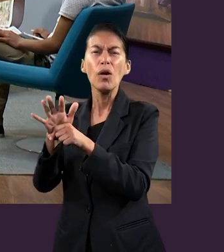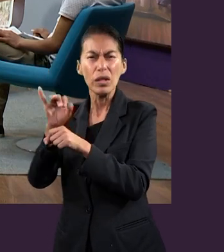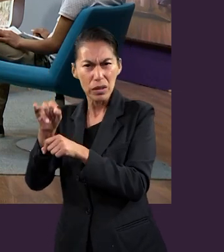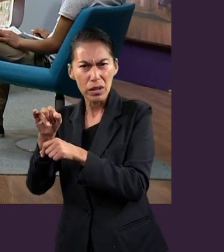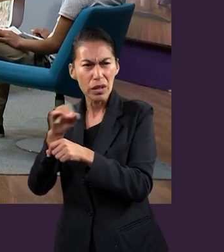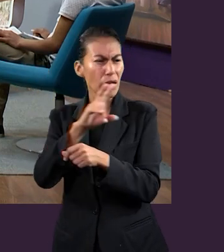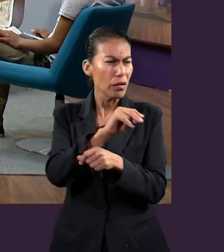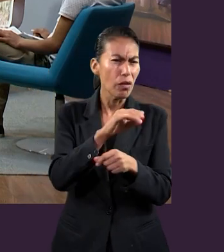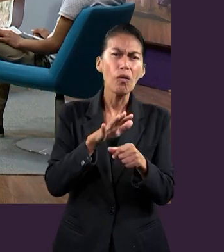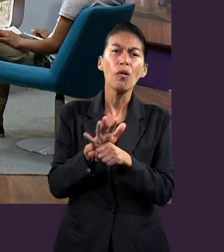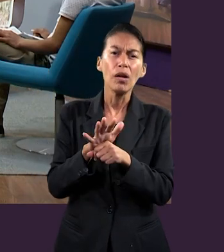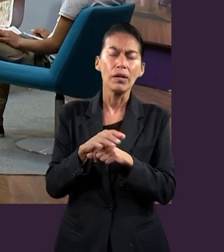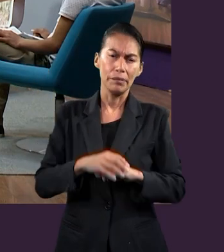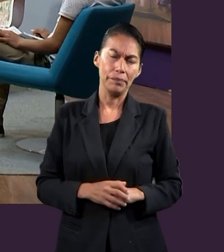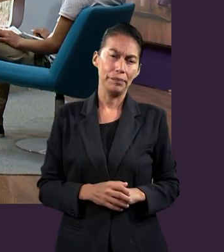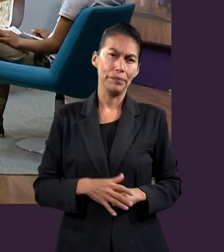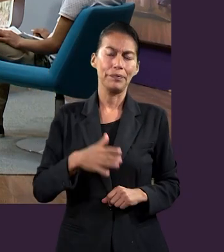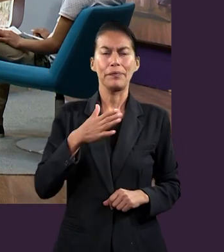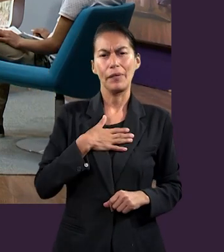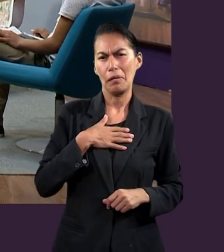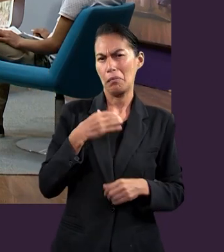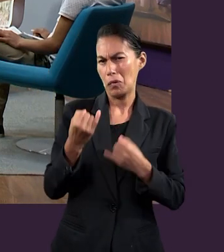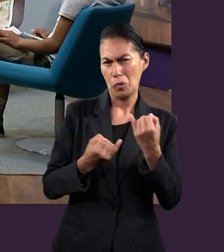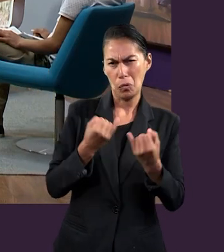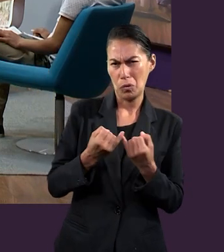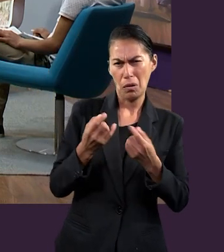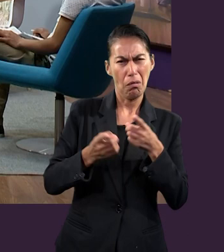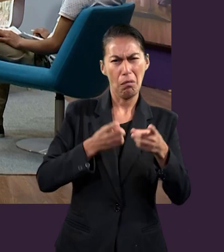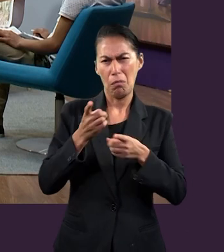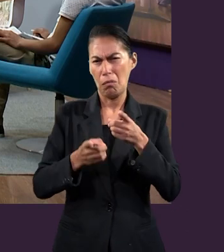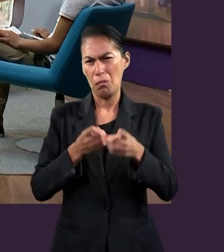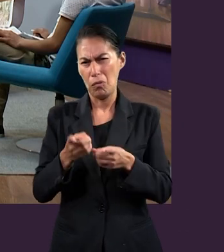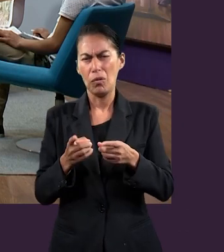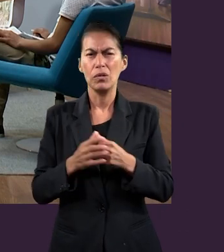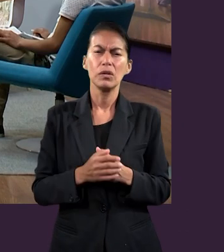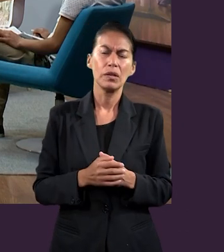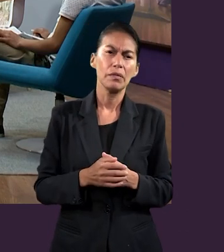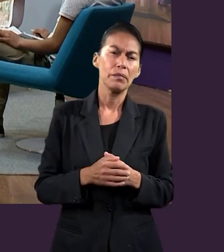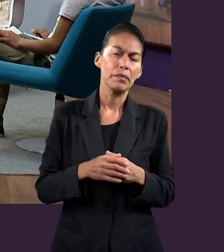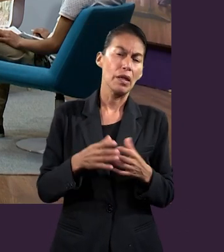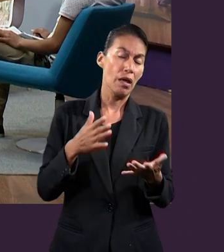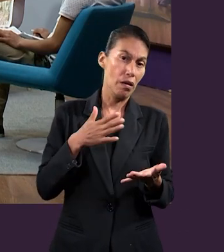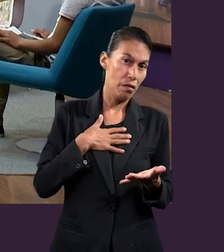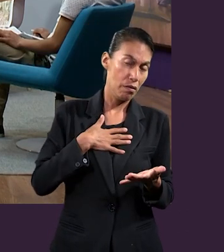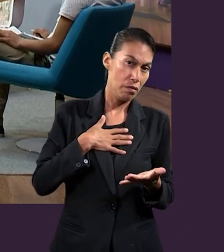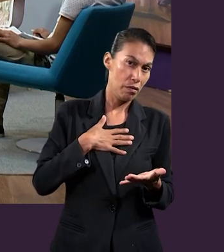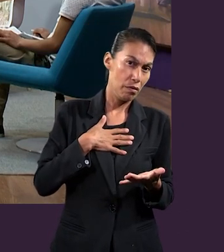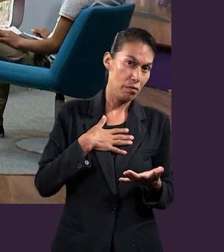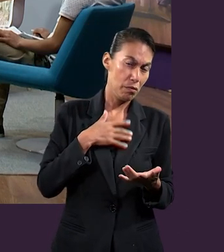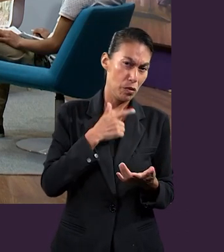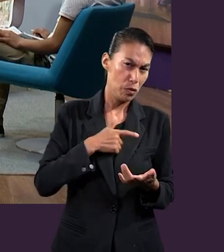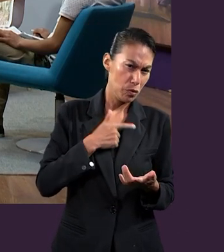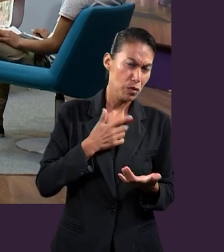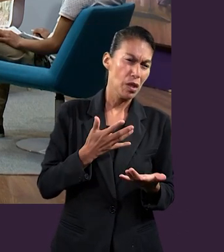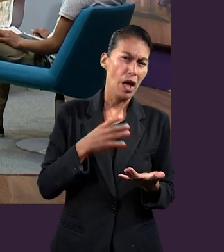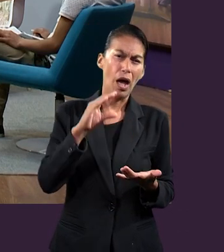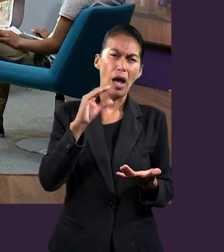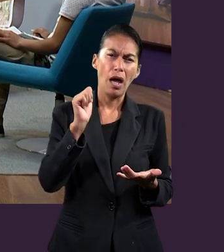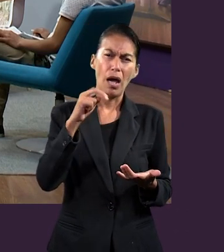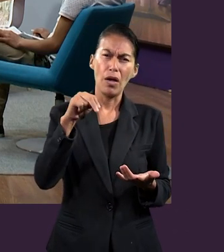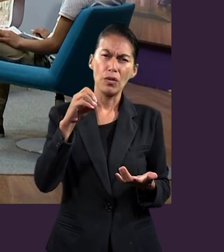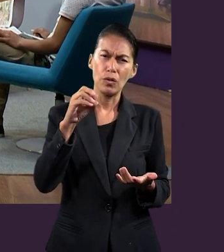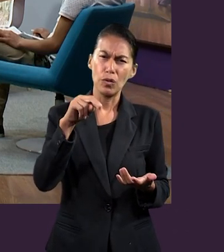me gusta mucho practicar algunos deportes, uno de ellos es el cañonismo. Cuando me toca llevar a algunos grupos,